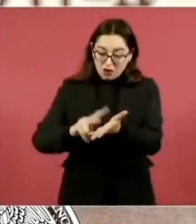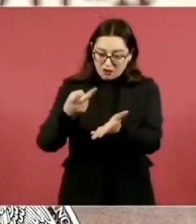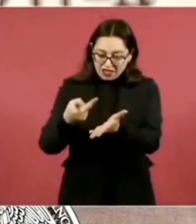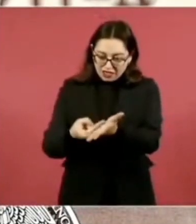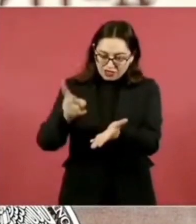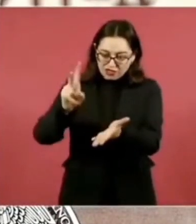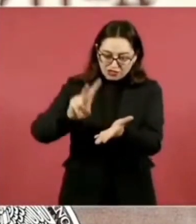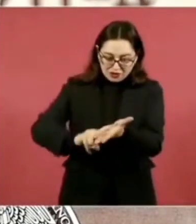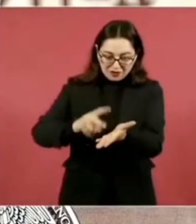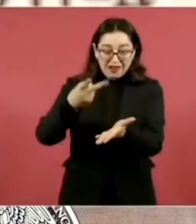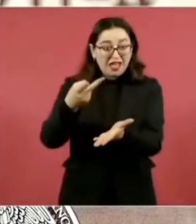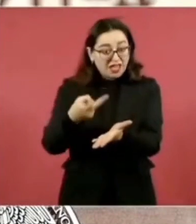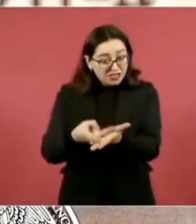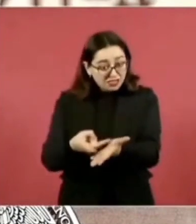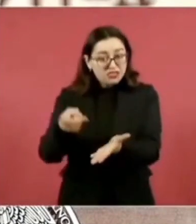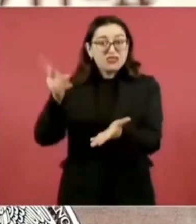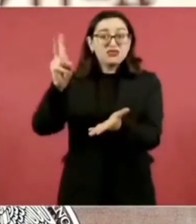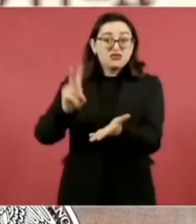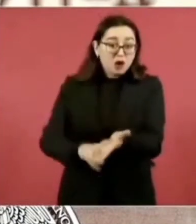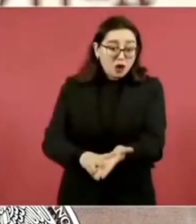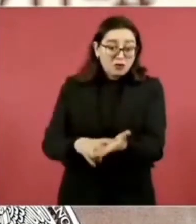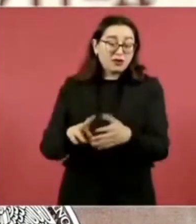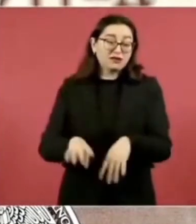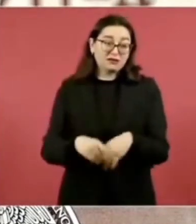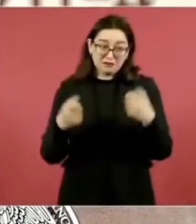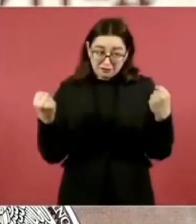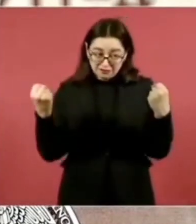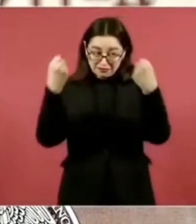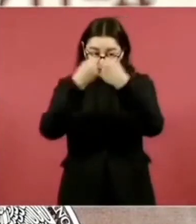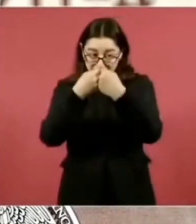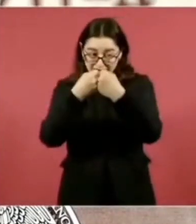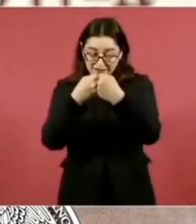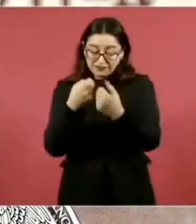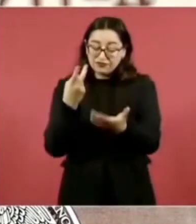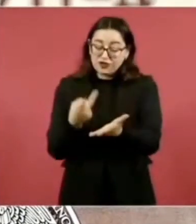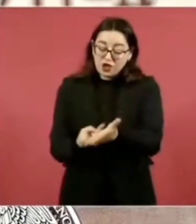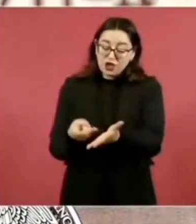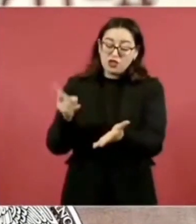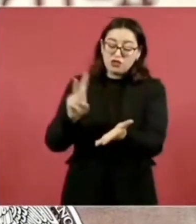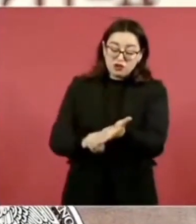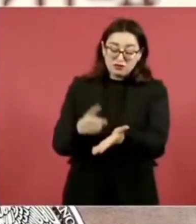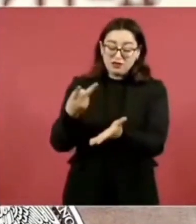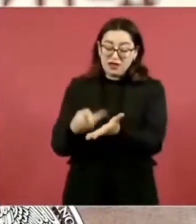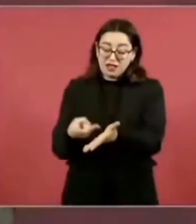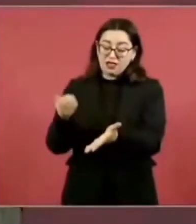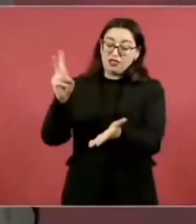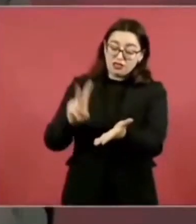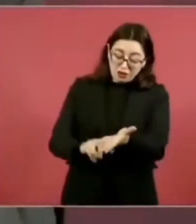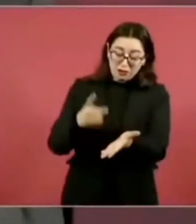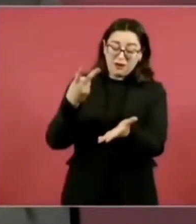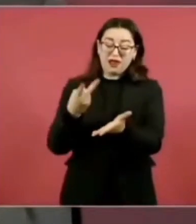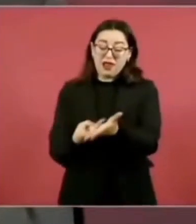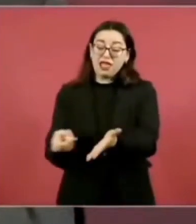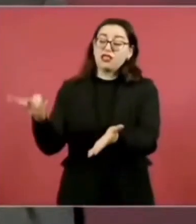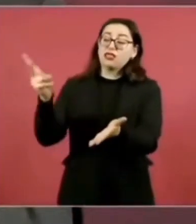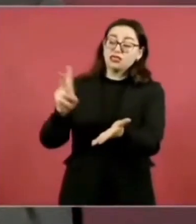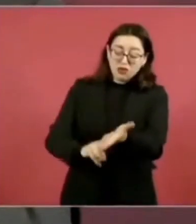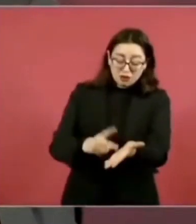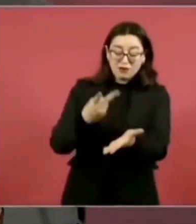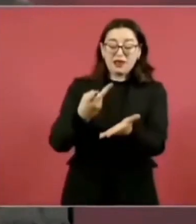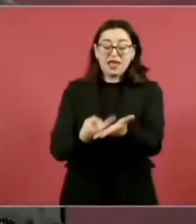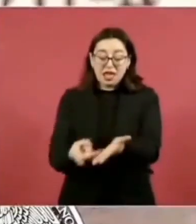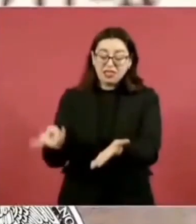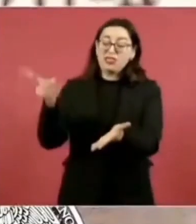norte de la frontera, es 4.3, casi cuatro veces y media lo que se está ganando.